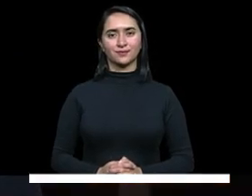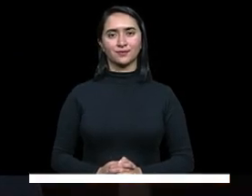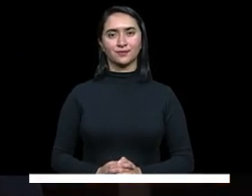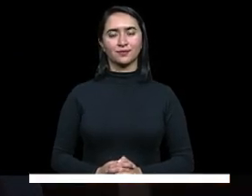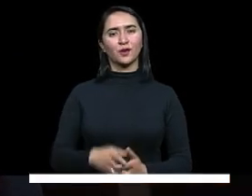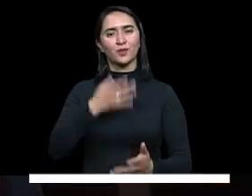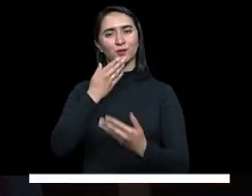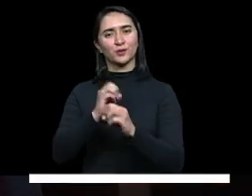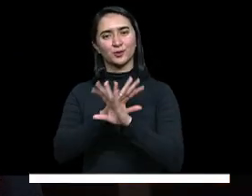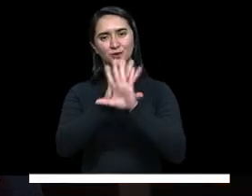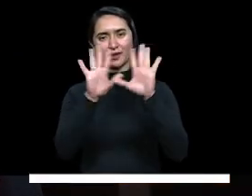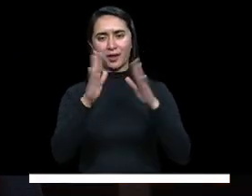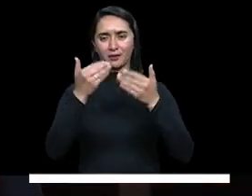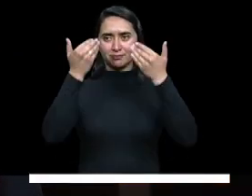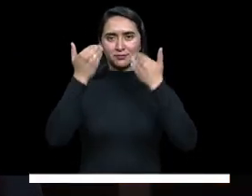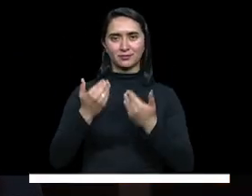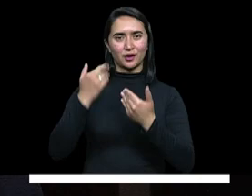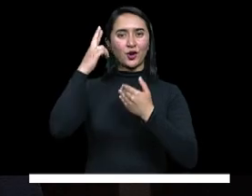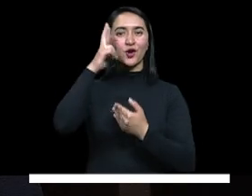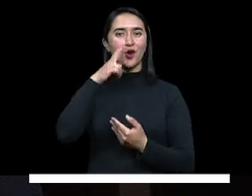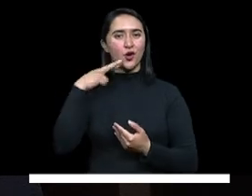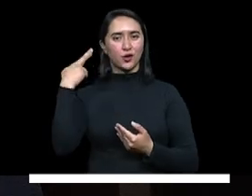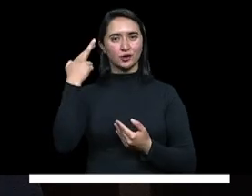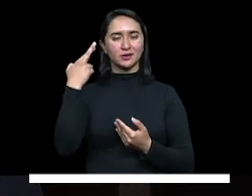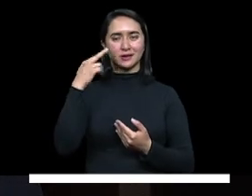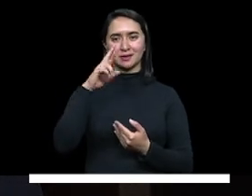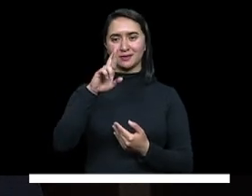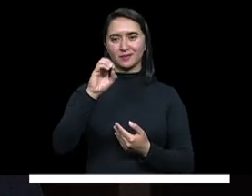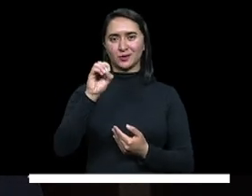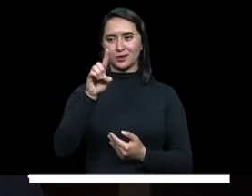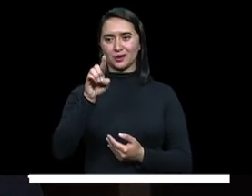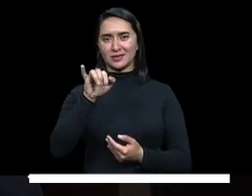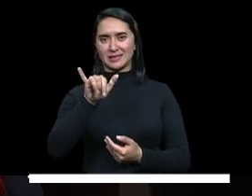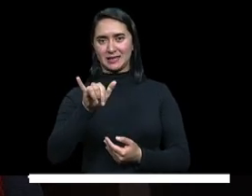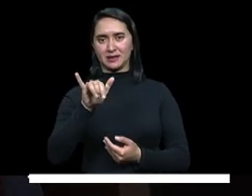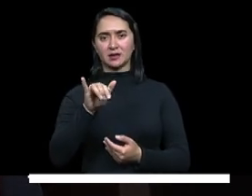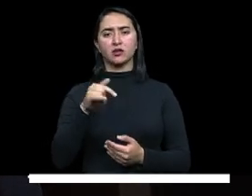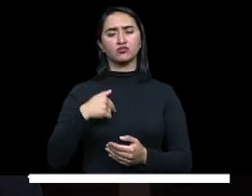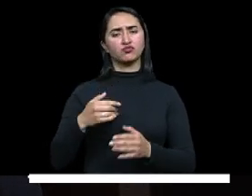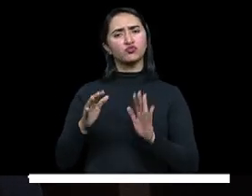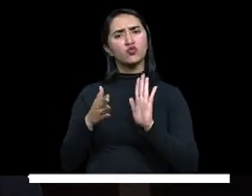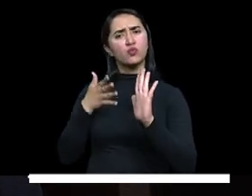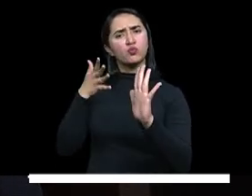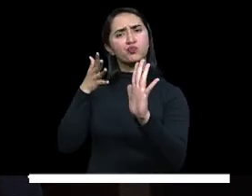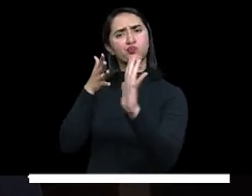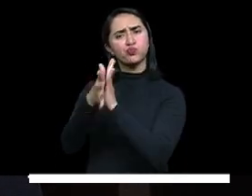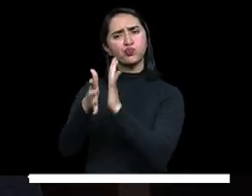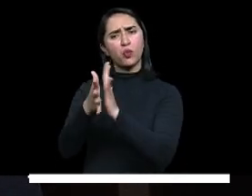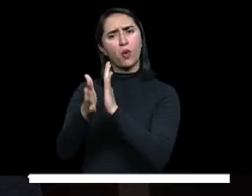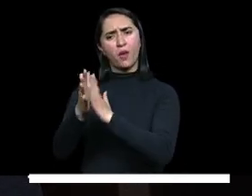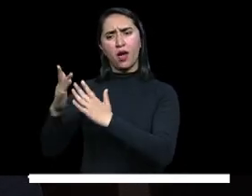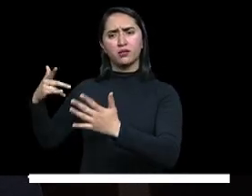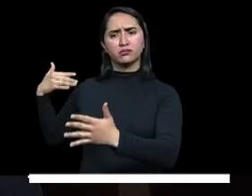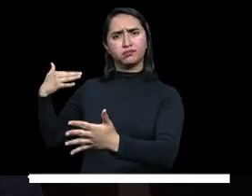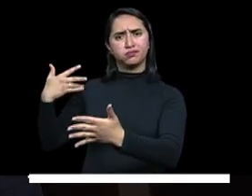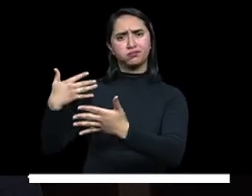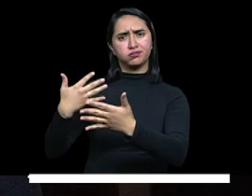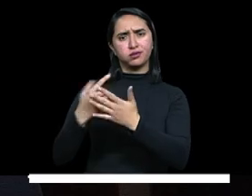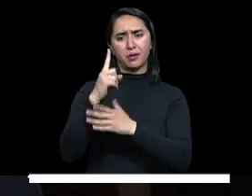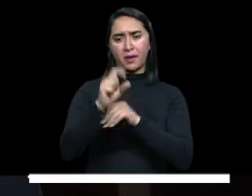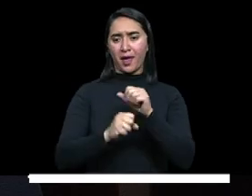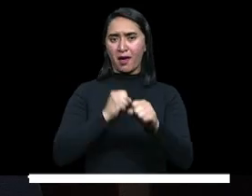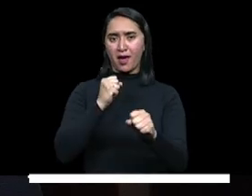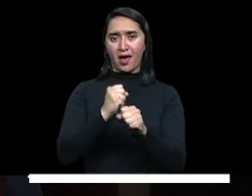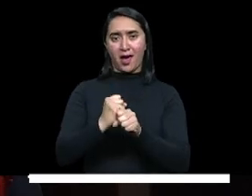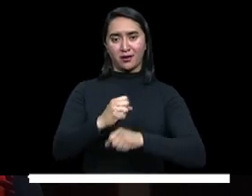¿Qué tal? Muy buenos días, soy Rosy Lemos y les doy la bienvenida al balance de gestión del primer año del Ministerio de Educación Nacional en el Gobierno